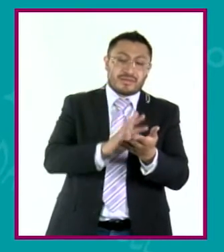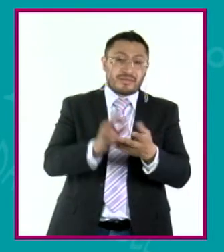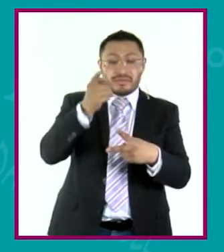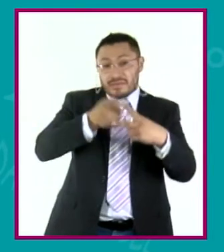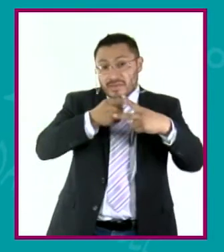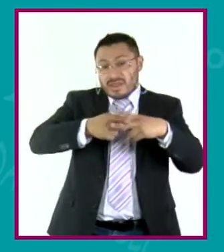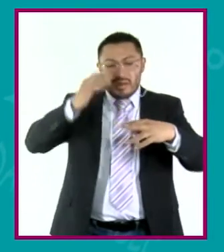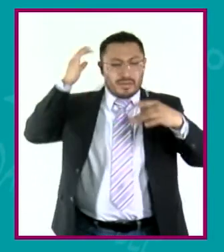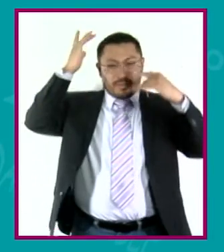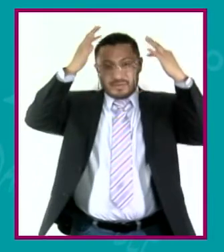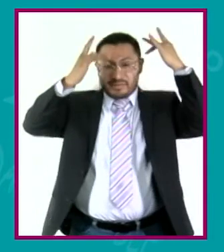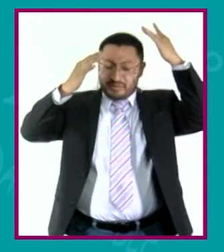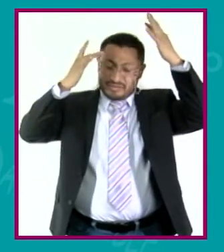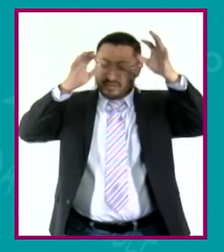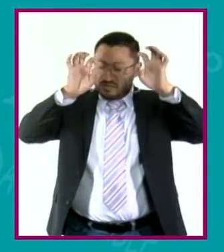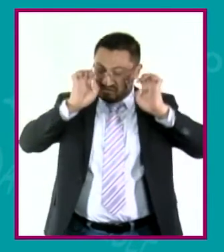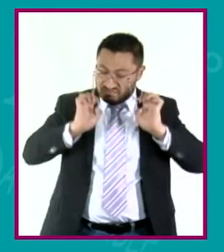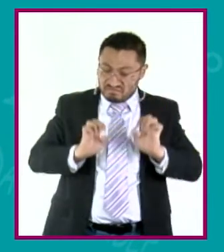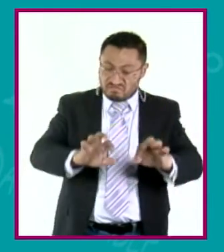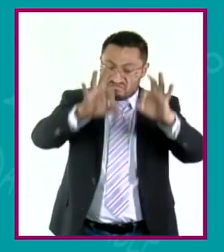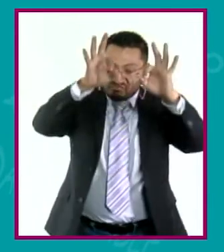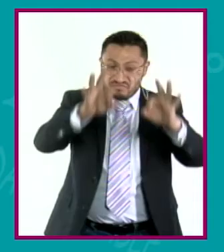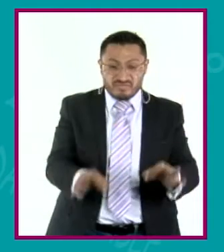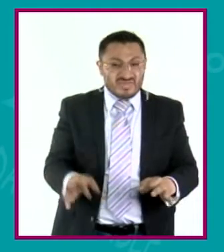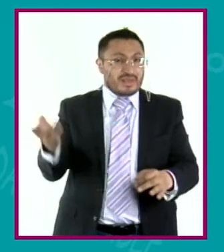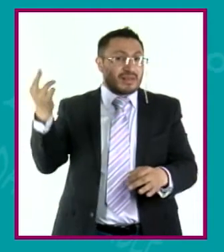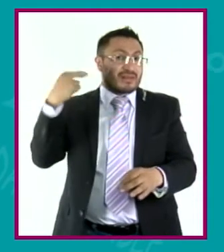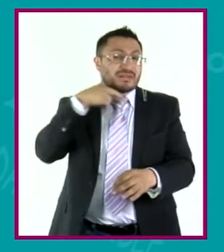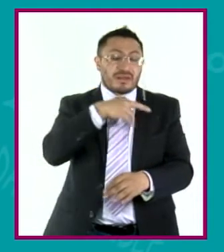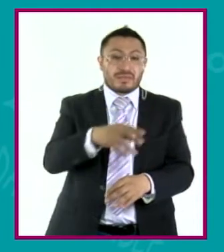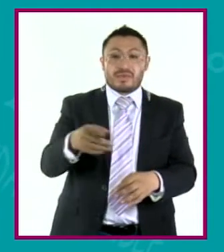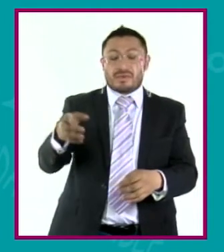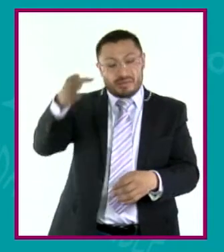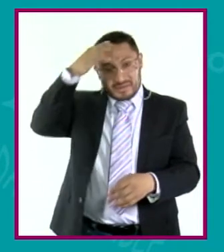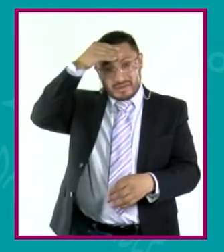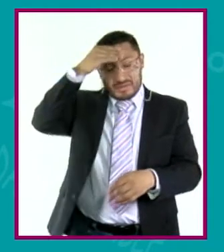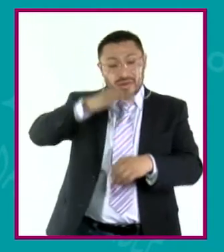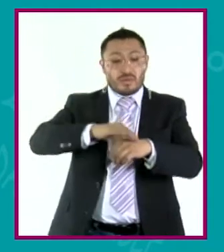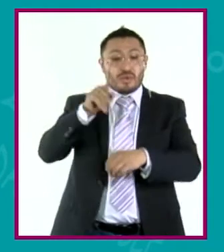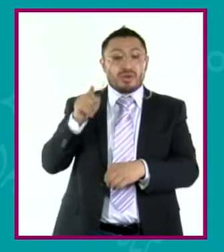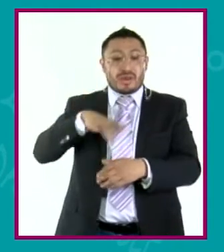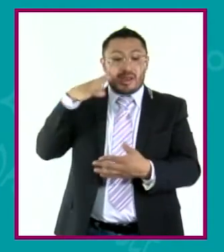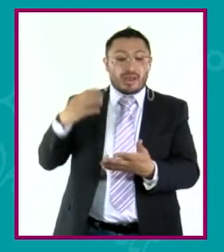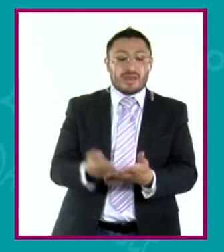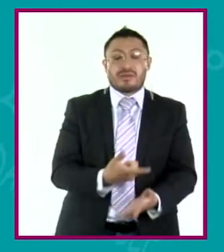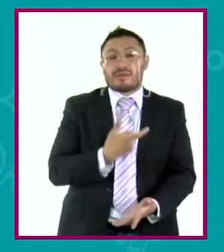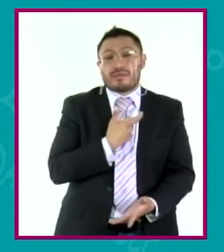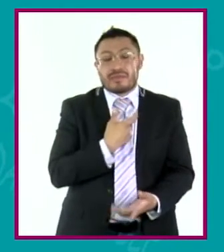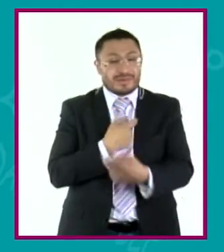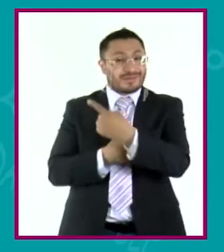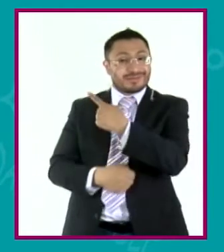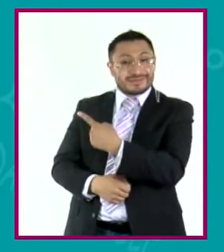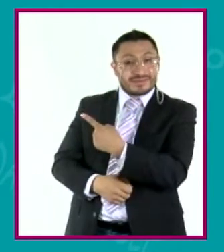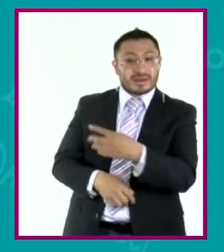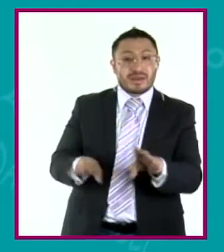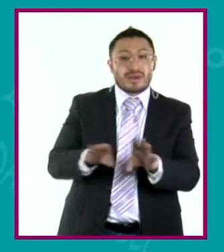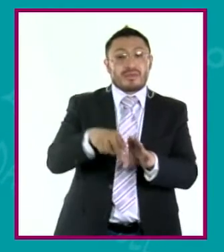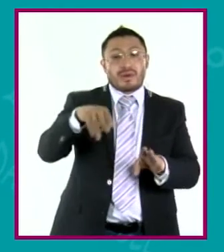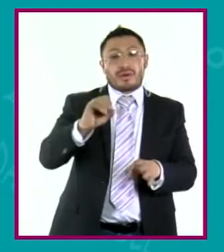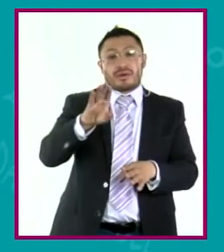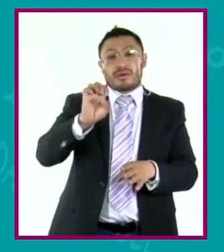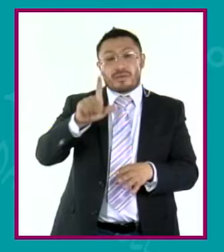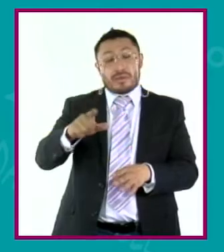con un enfoque tan formal a tan temprana edad fue muy formativo. De Linn ganó una medalla Fields, el equivalente al Nobel para